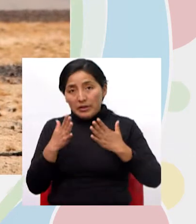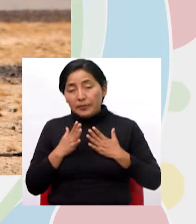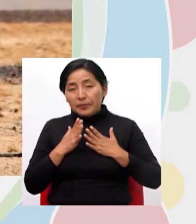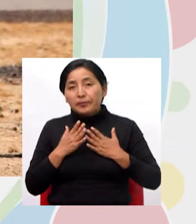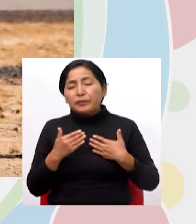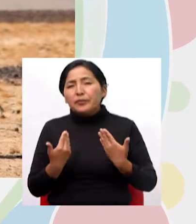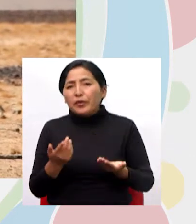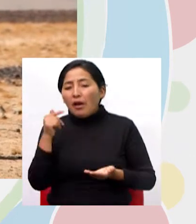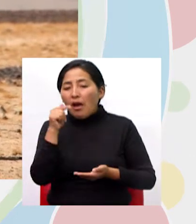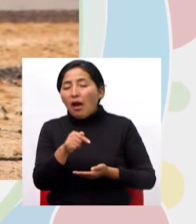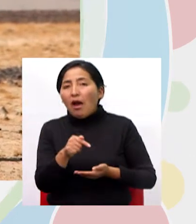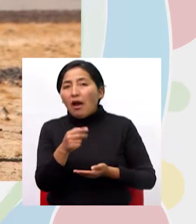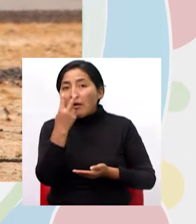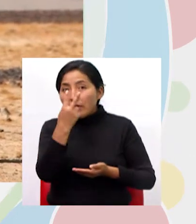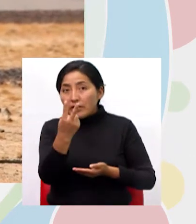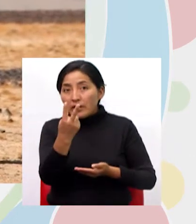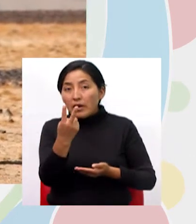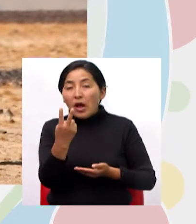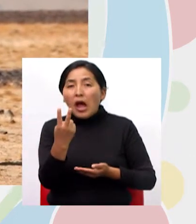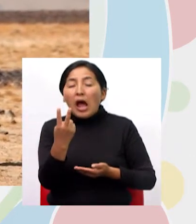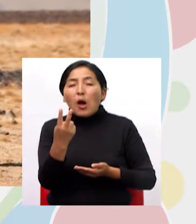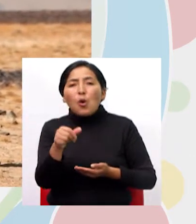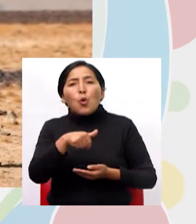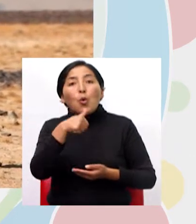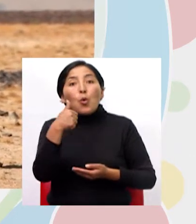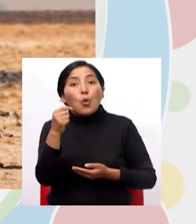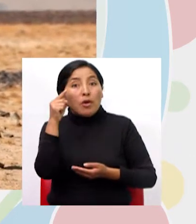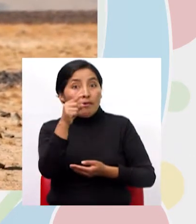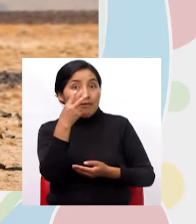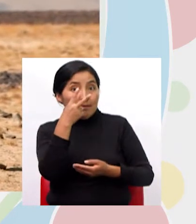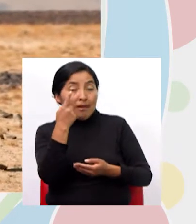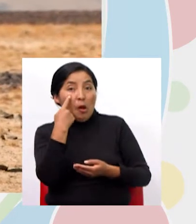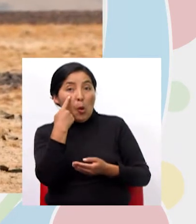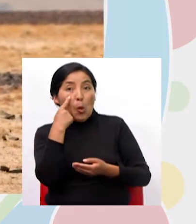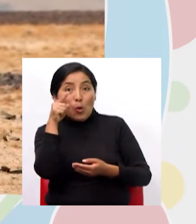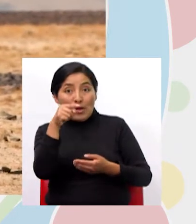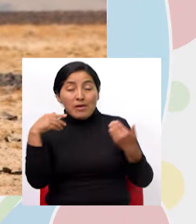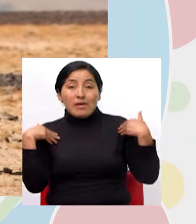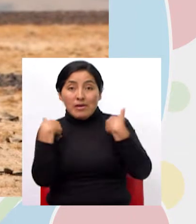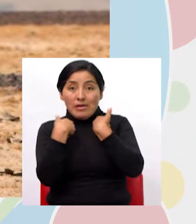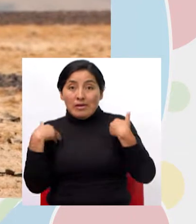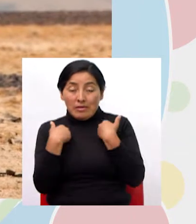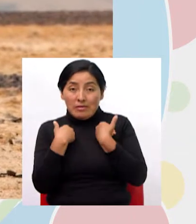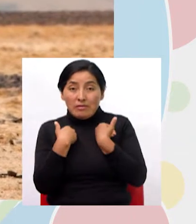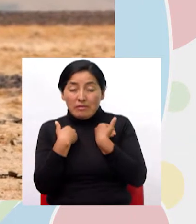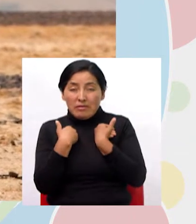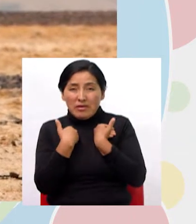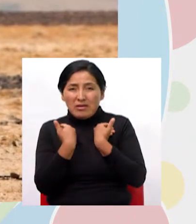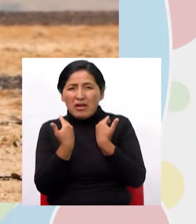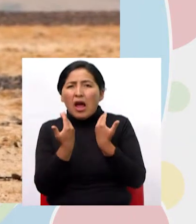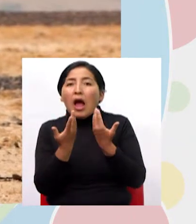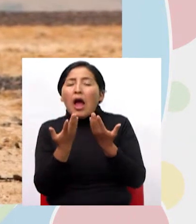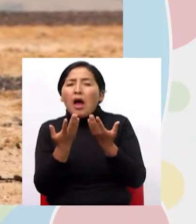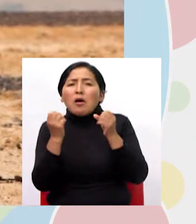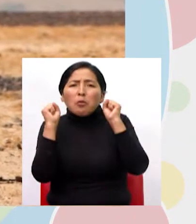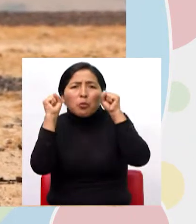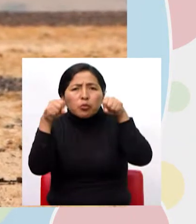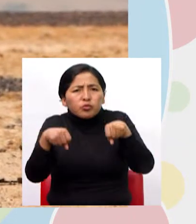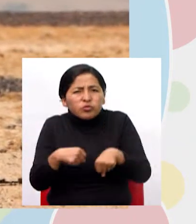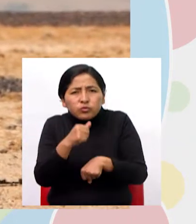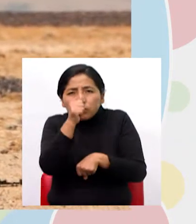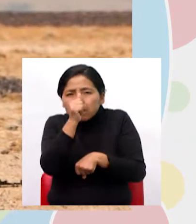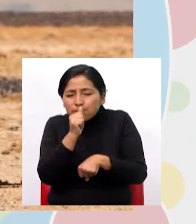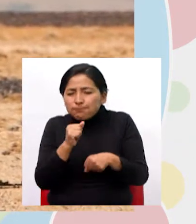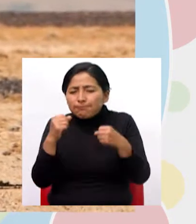ahí observamos a un camello estos animales que soportan climas demasiado